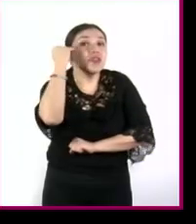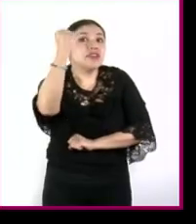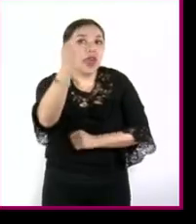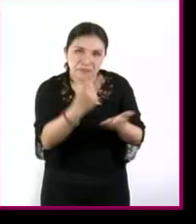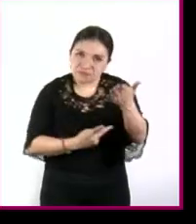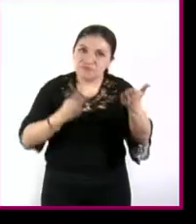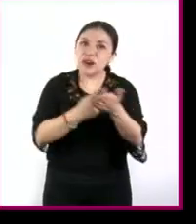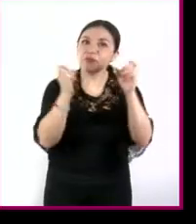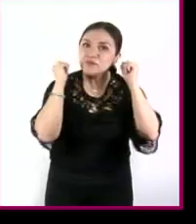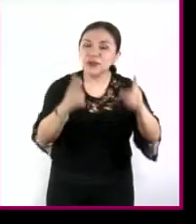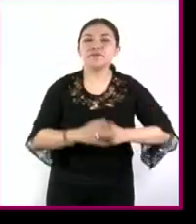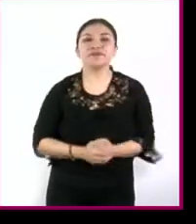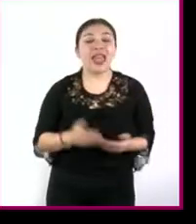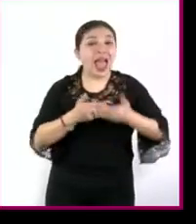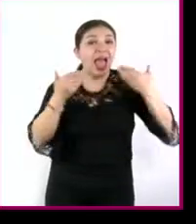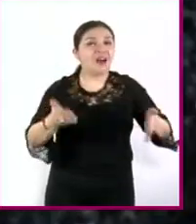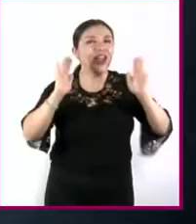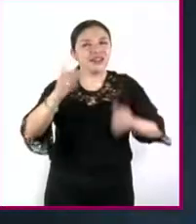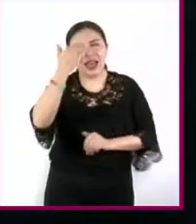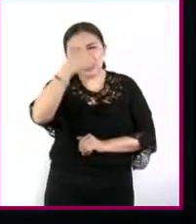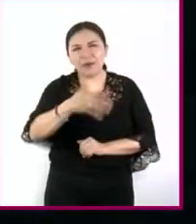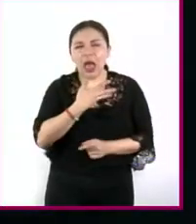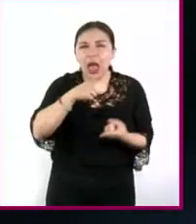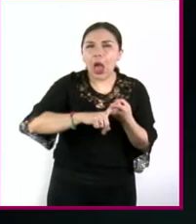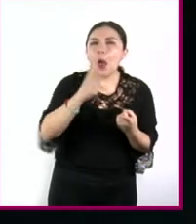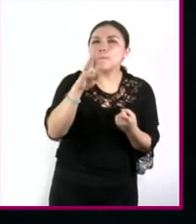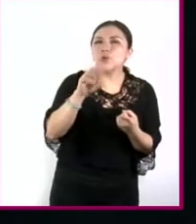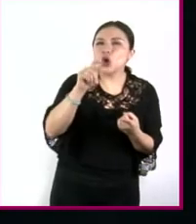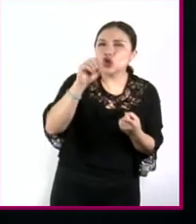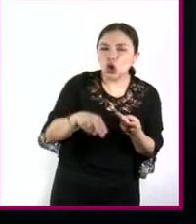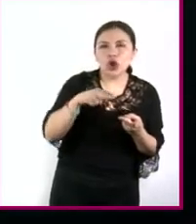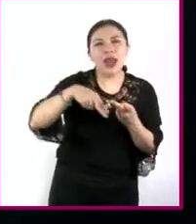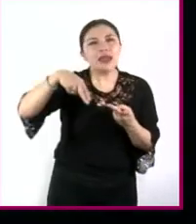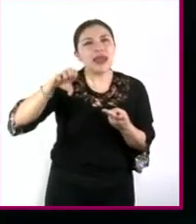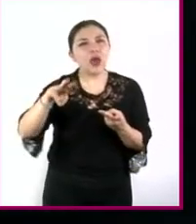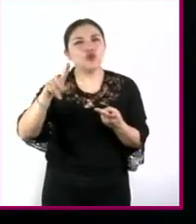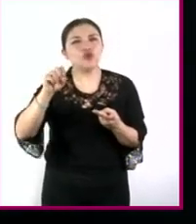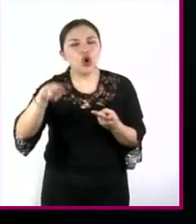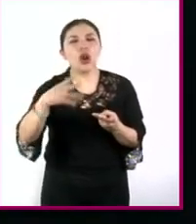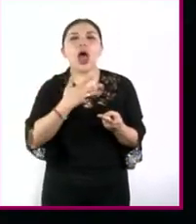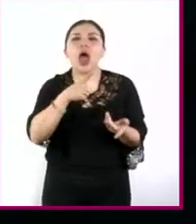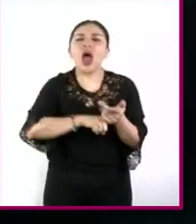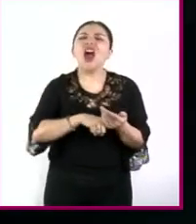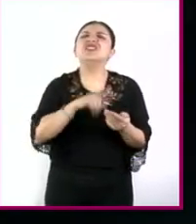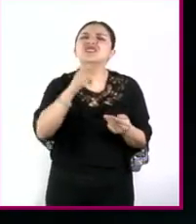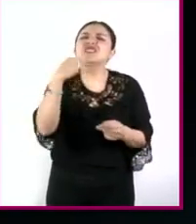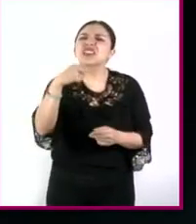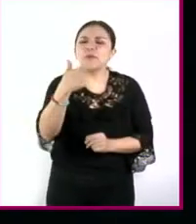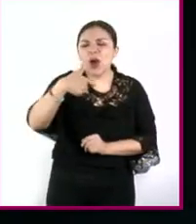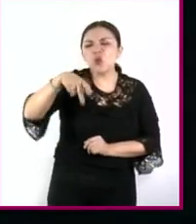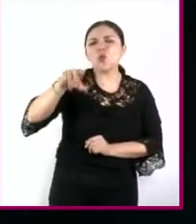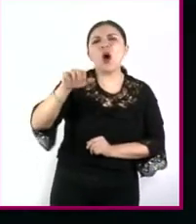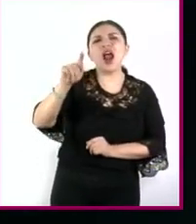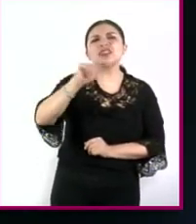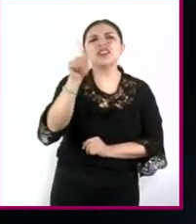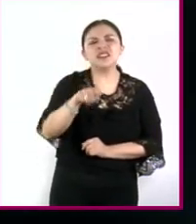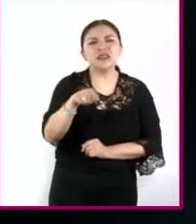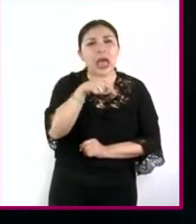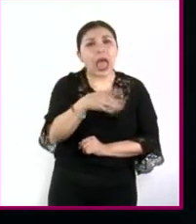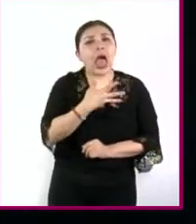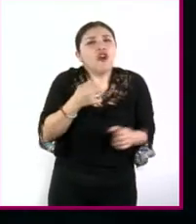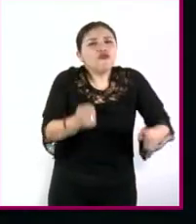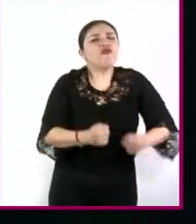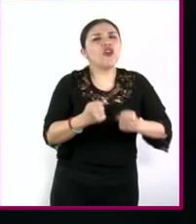hoy en día sabemos que protones y neutrones se forman de unas partículas llamadas quarks y la fuerza fuerte se da por la